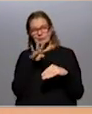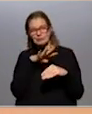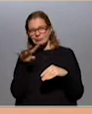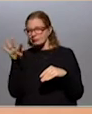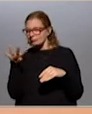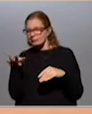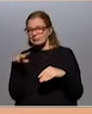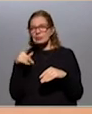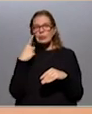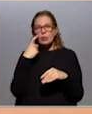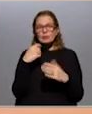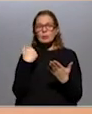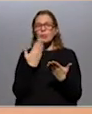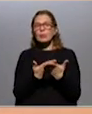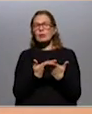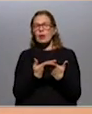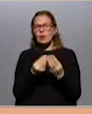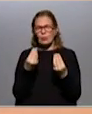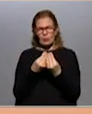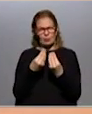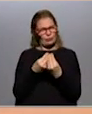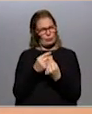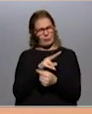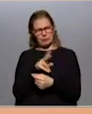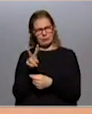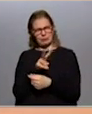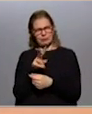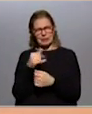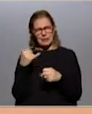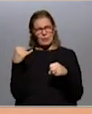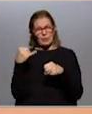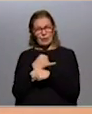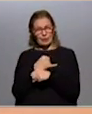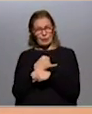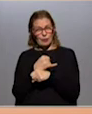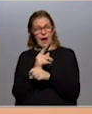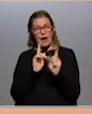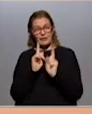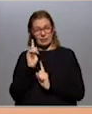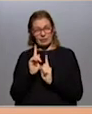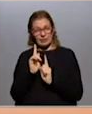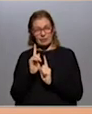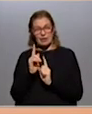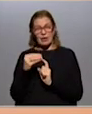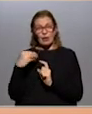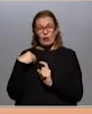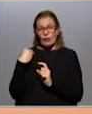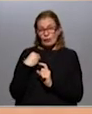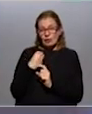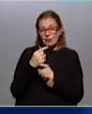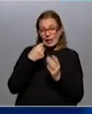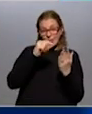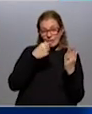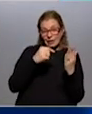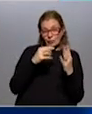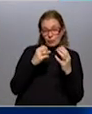del mercado laboral como son publicados, hay mucho ruido producto del error de muestreo, producto que los intervalos de confianza para cada dato son